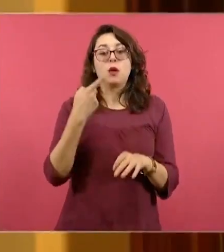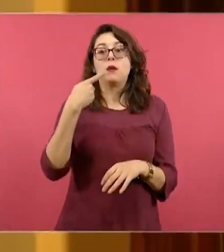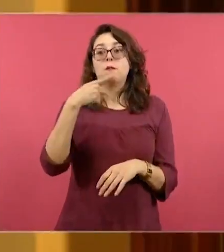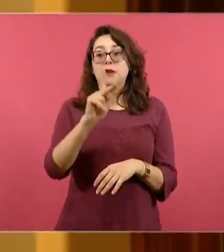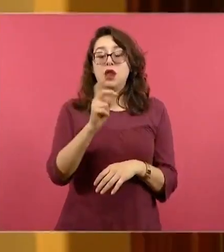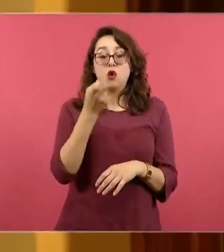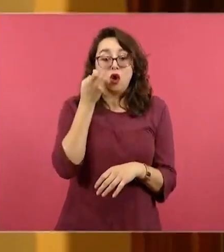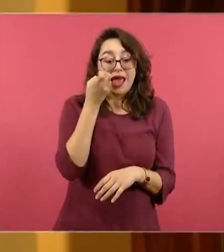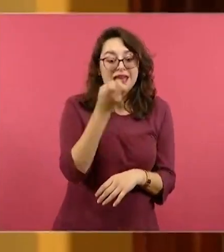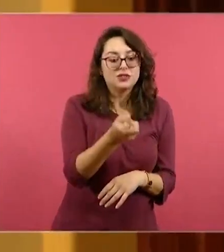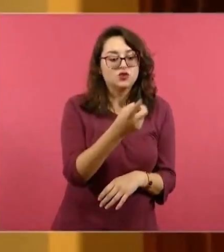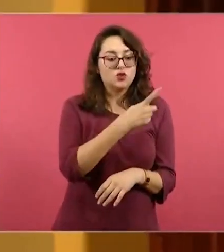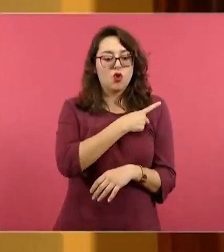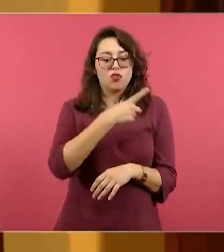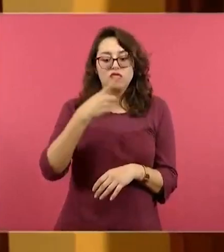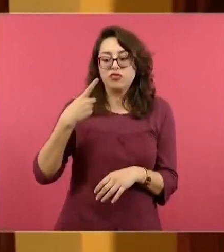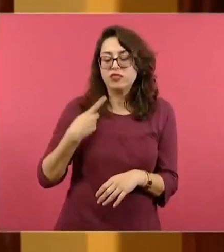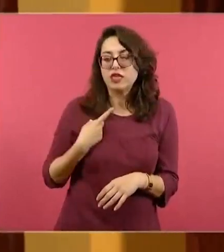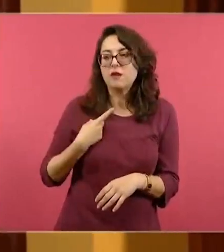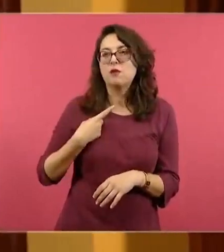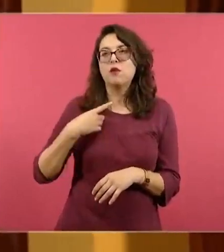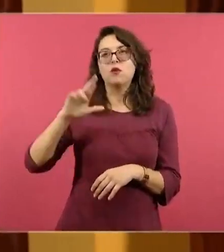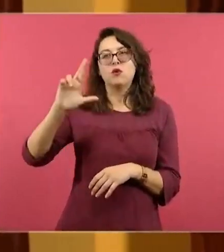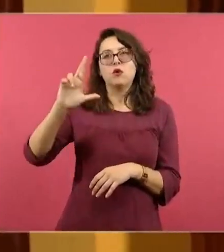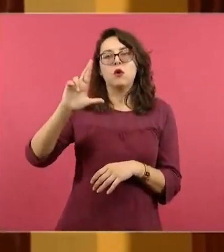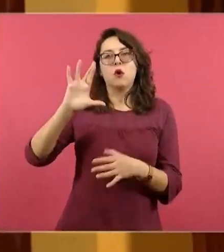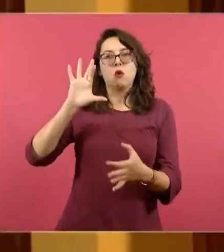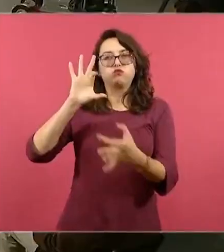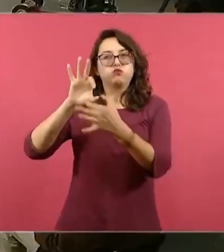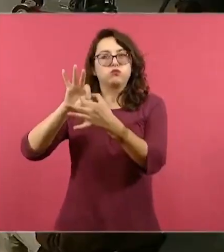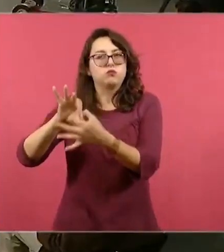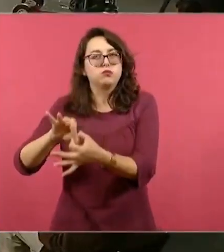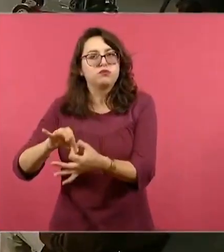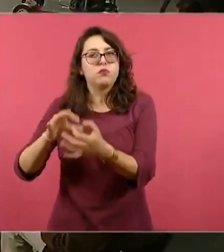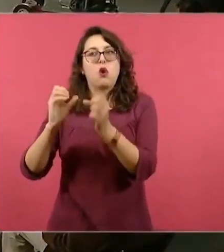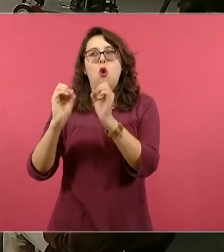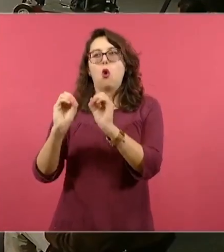y también con saberes ancestrales. Por favor, la siguiente.